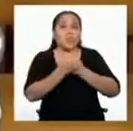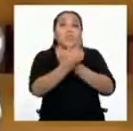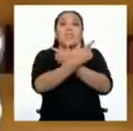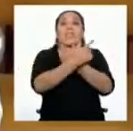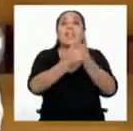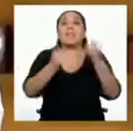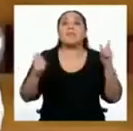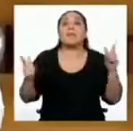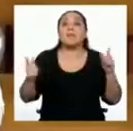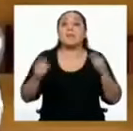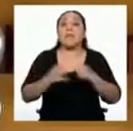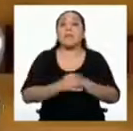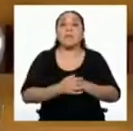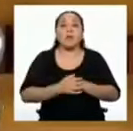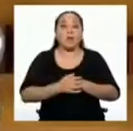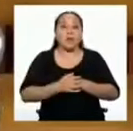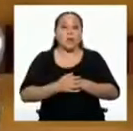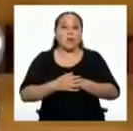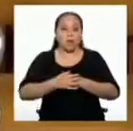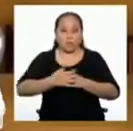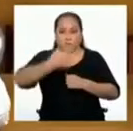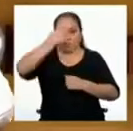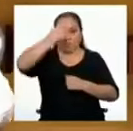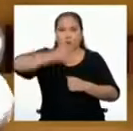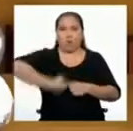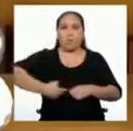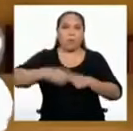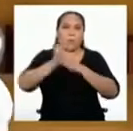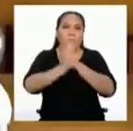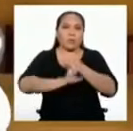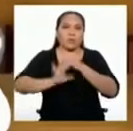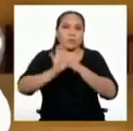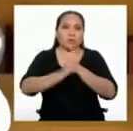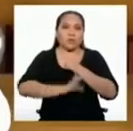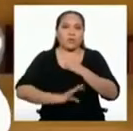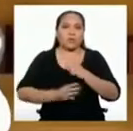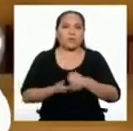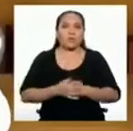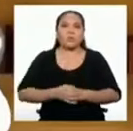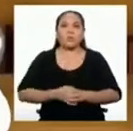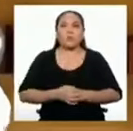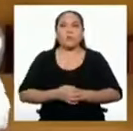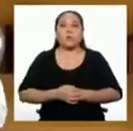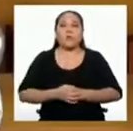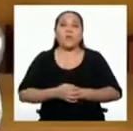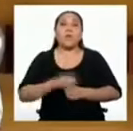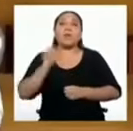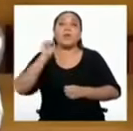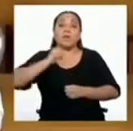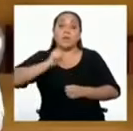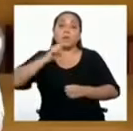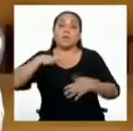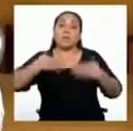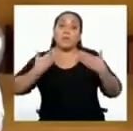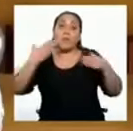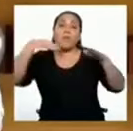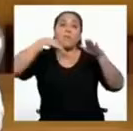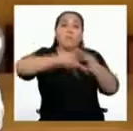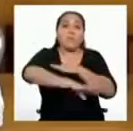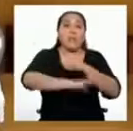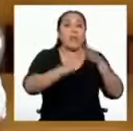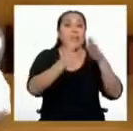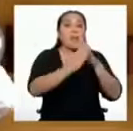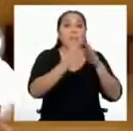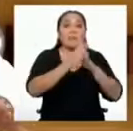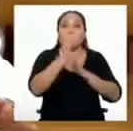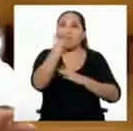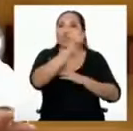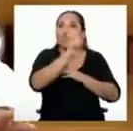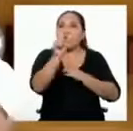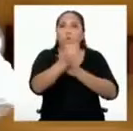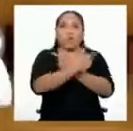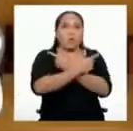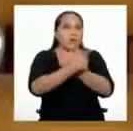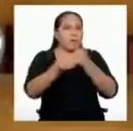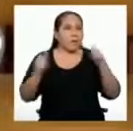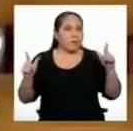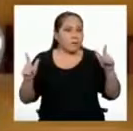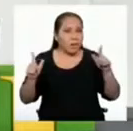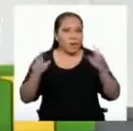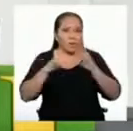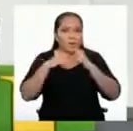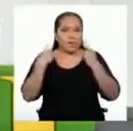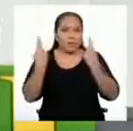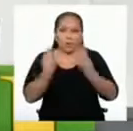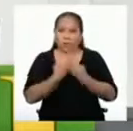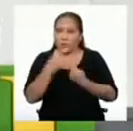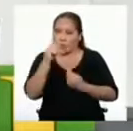la libertad y a la seguridad personales, la inviolabilidad del domicilio y la libertad de reunión y de tránsito en el